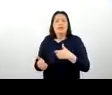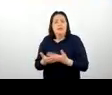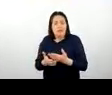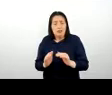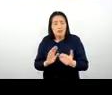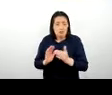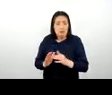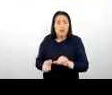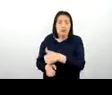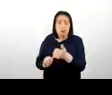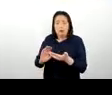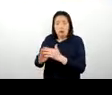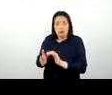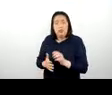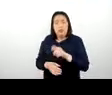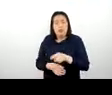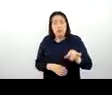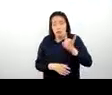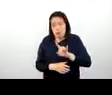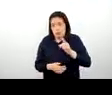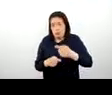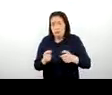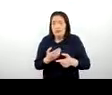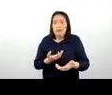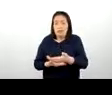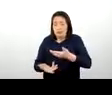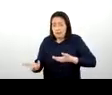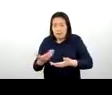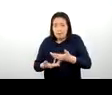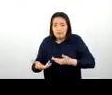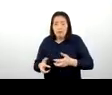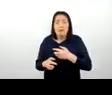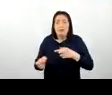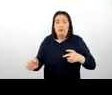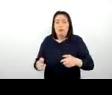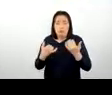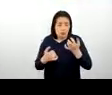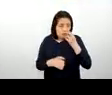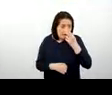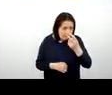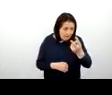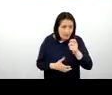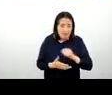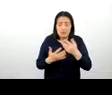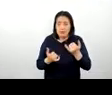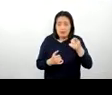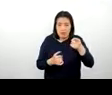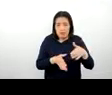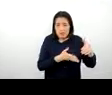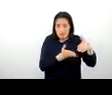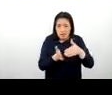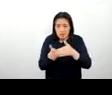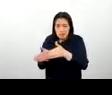otra que generalmente lo utilizaba para hacer intercambio de productos, ¿no? Pero aquí vemos que en esta ruta